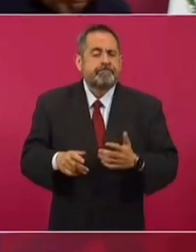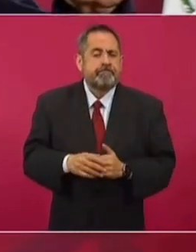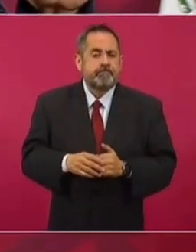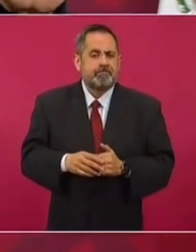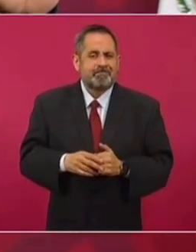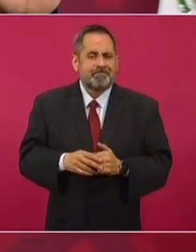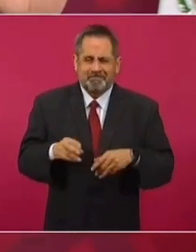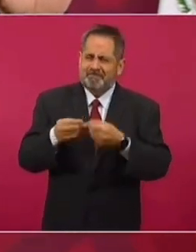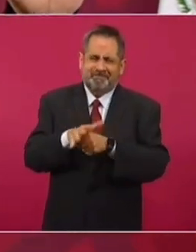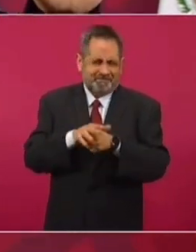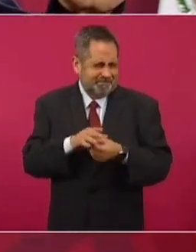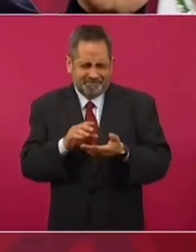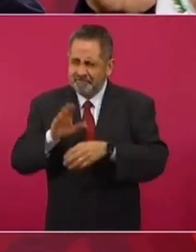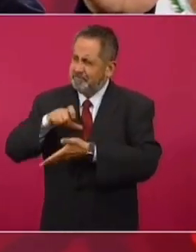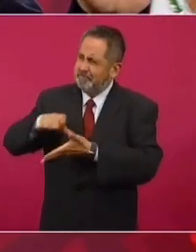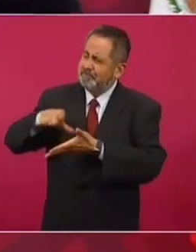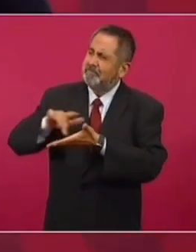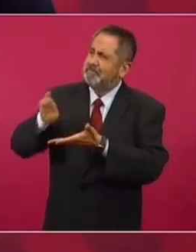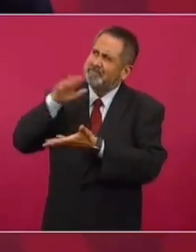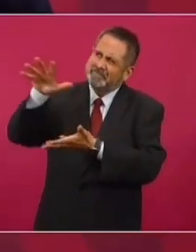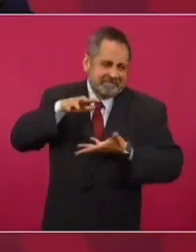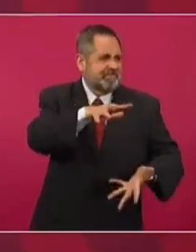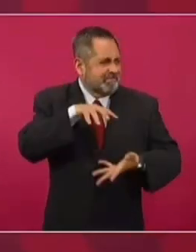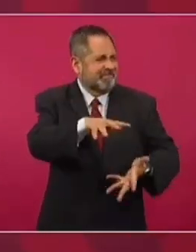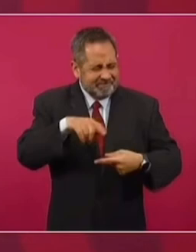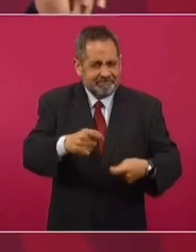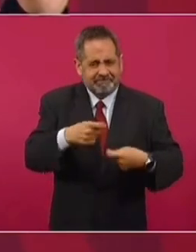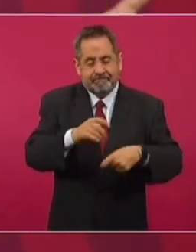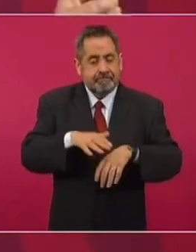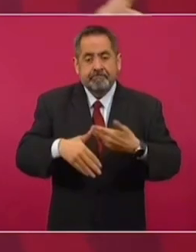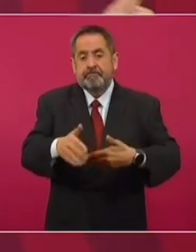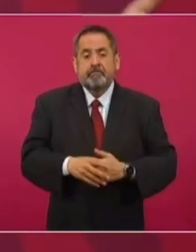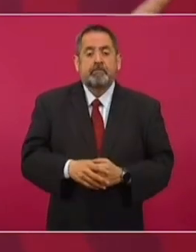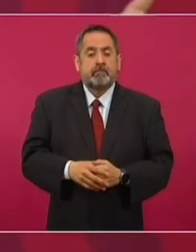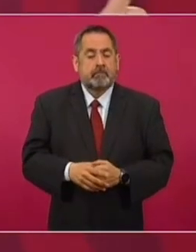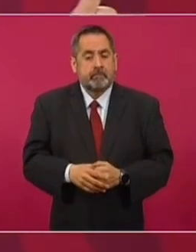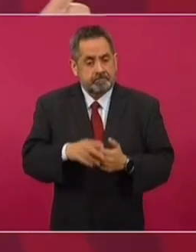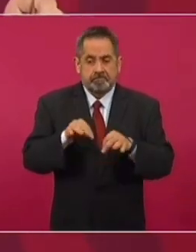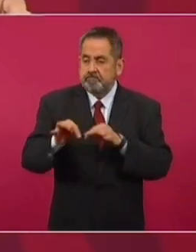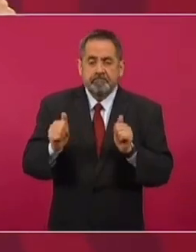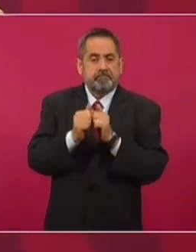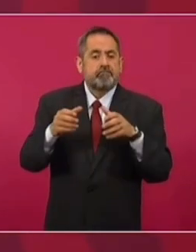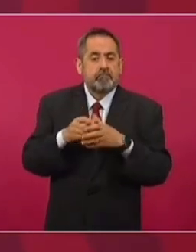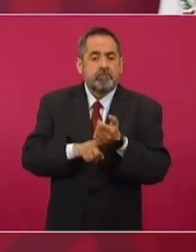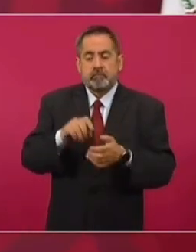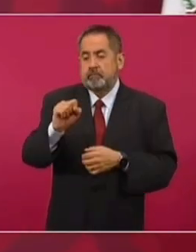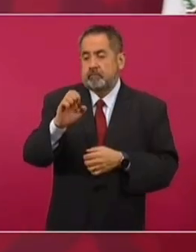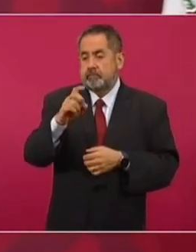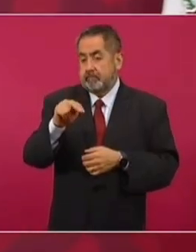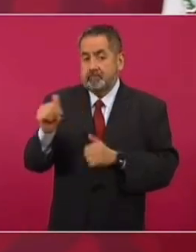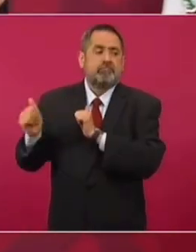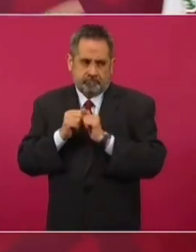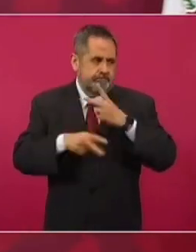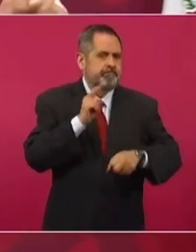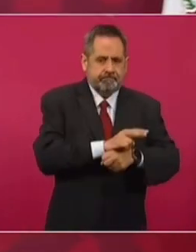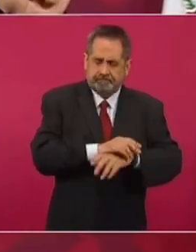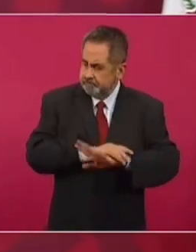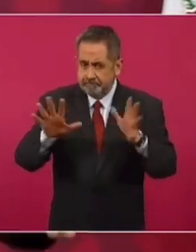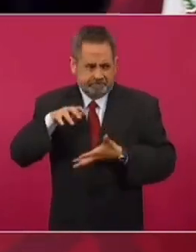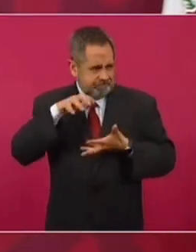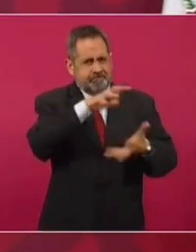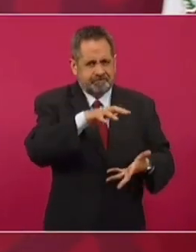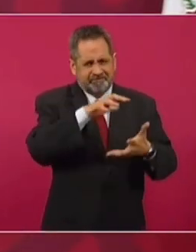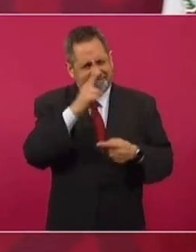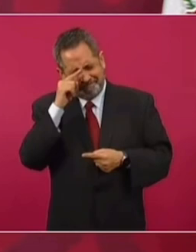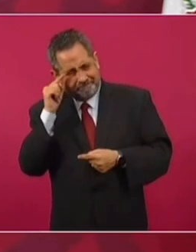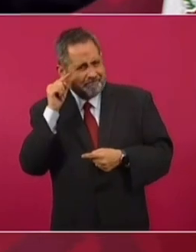los almacenes. Y vamos a trabajar bien, bueno, con la Secretaría de la Defensa. Porque vamos a llevar los